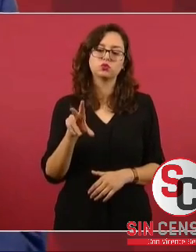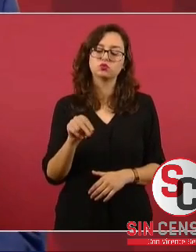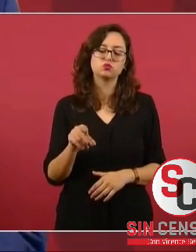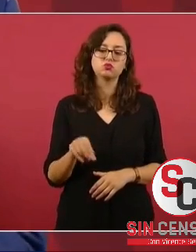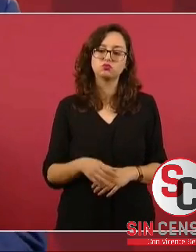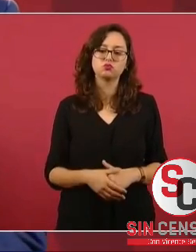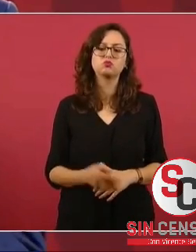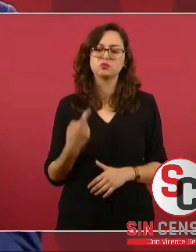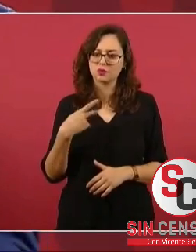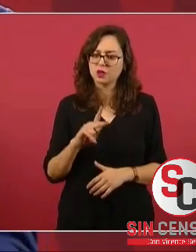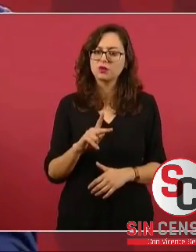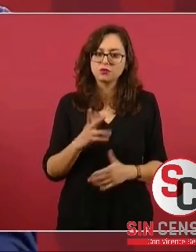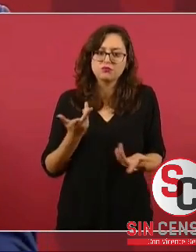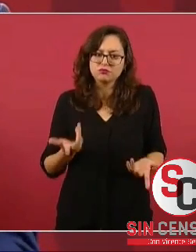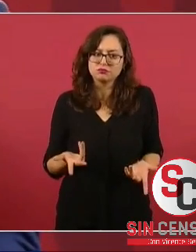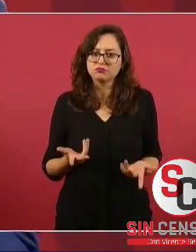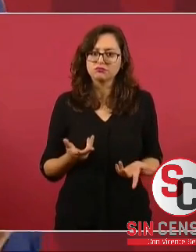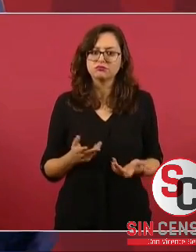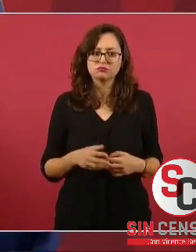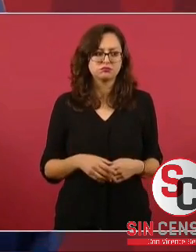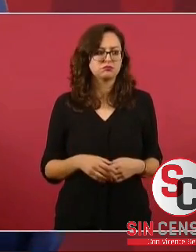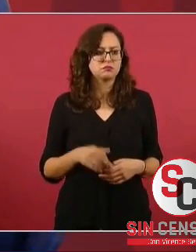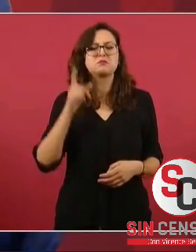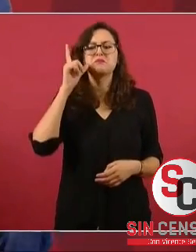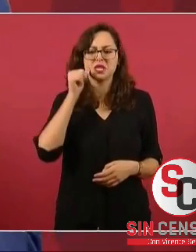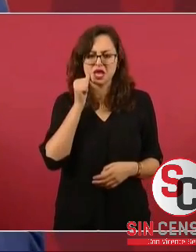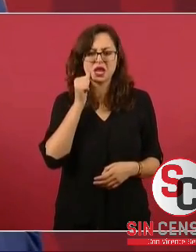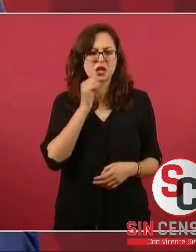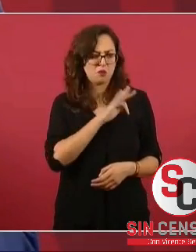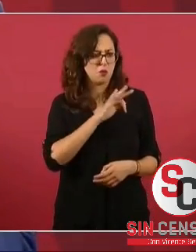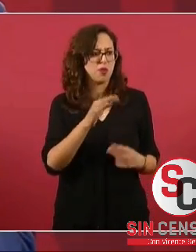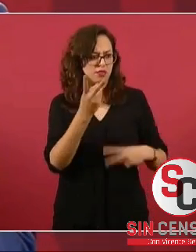resolverlo, que venga Pablo mañana.